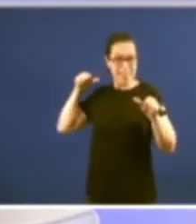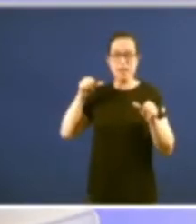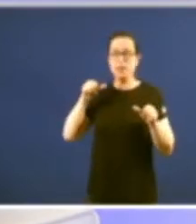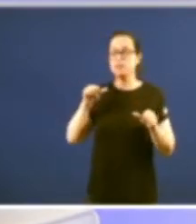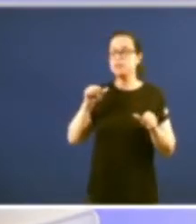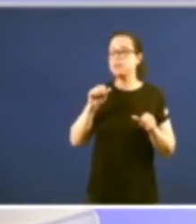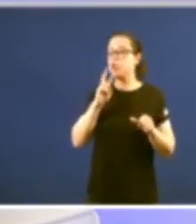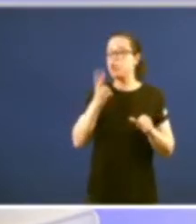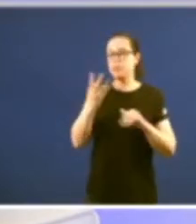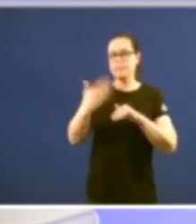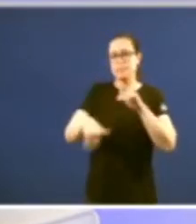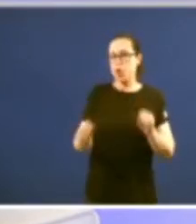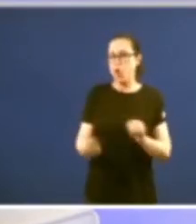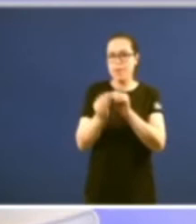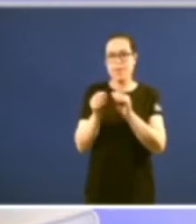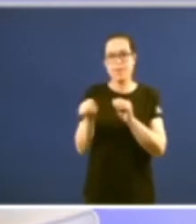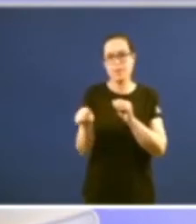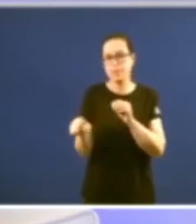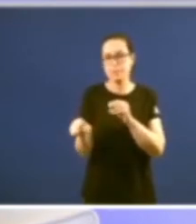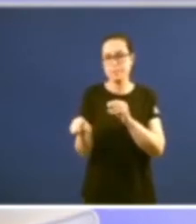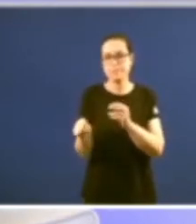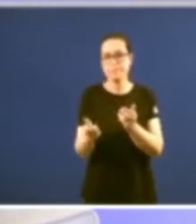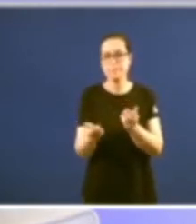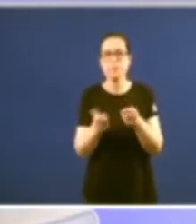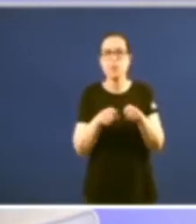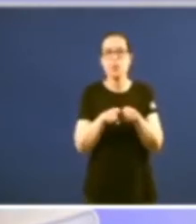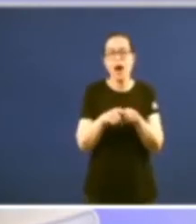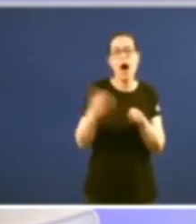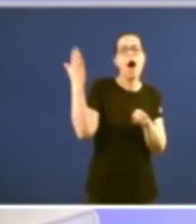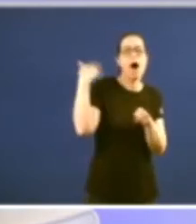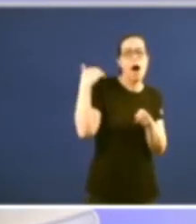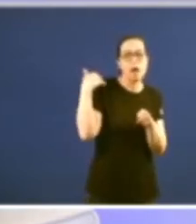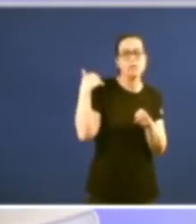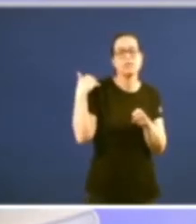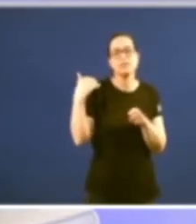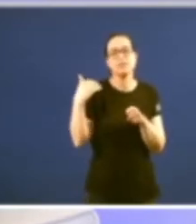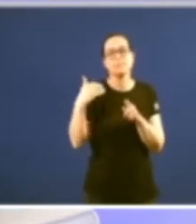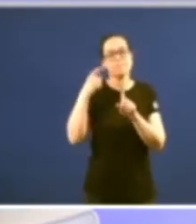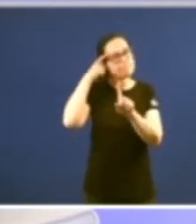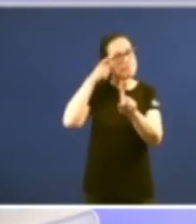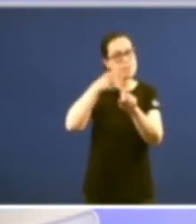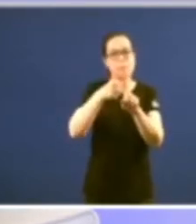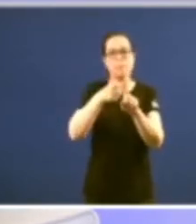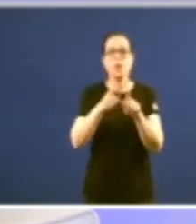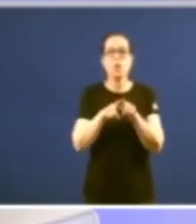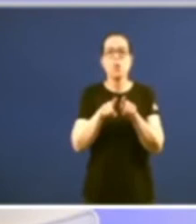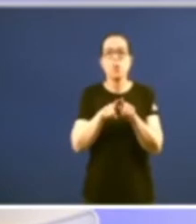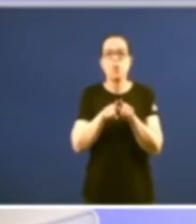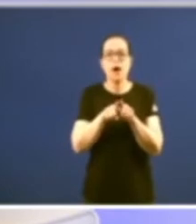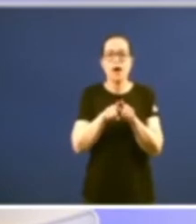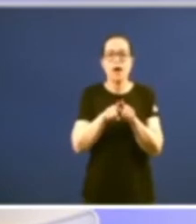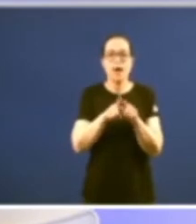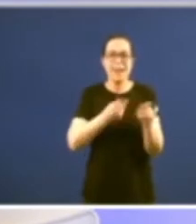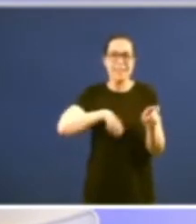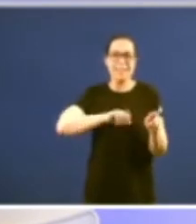poden facer eleccións cando que iran eso en fin tiña un sentido e era evitar un follón monumental